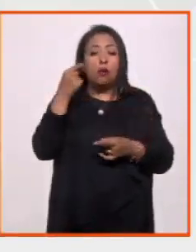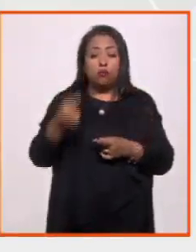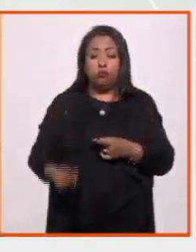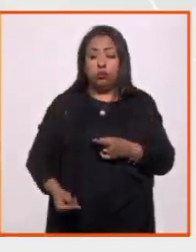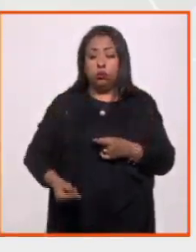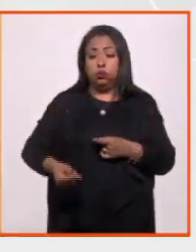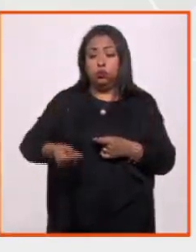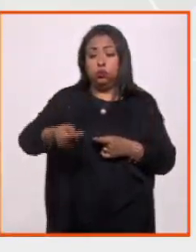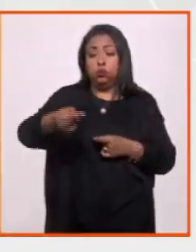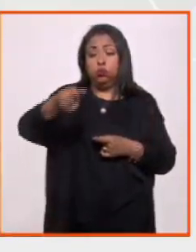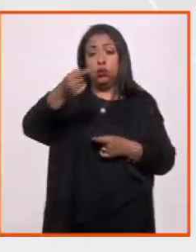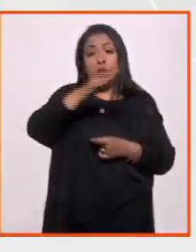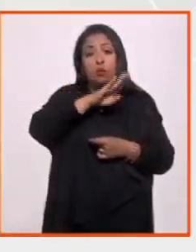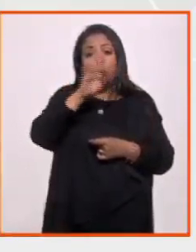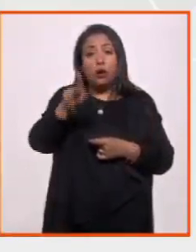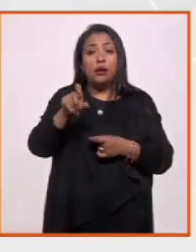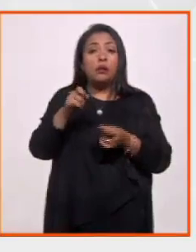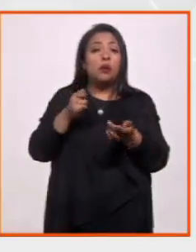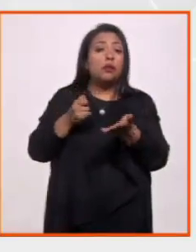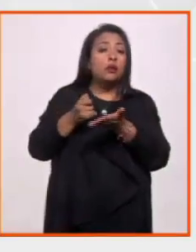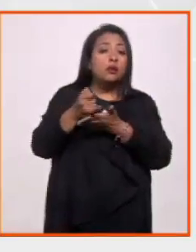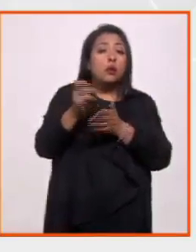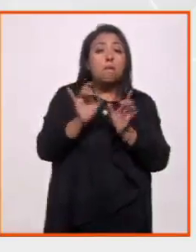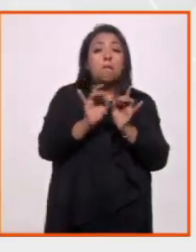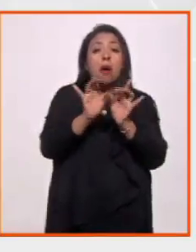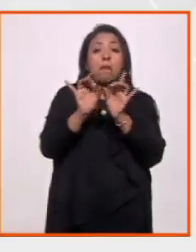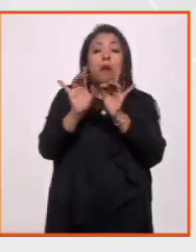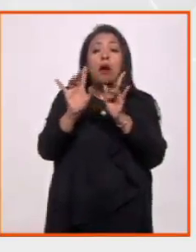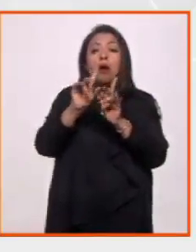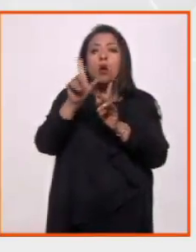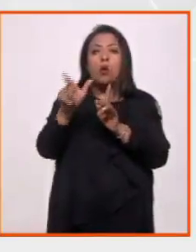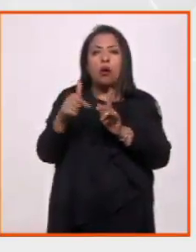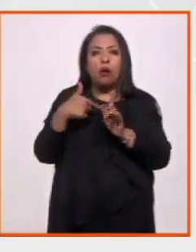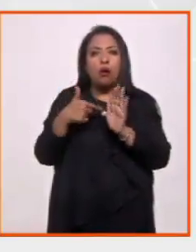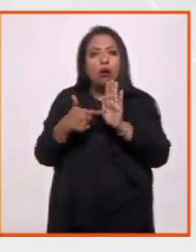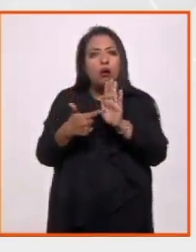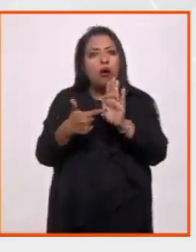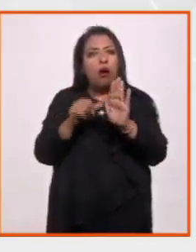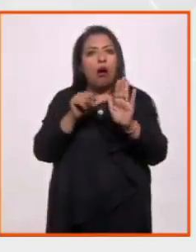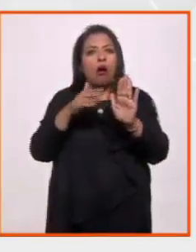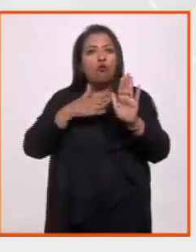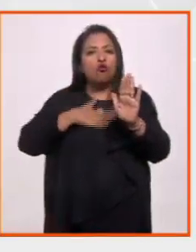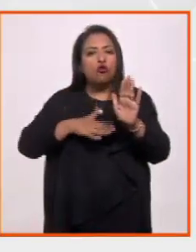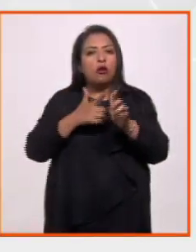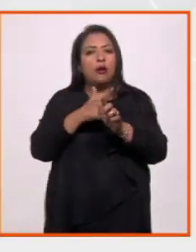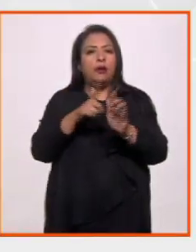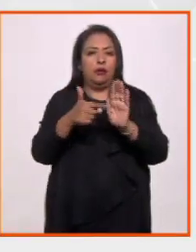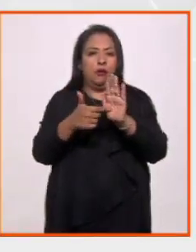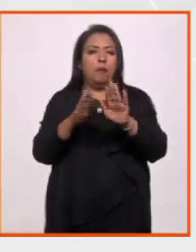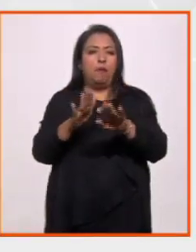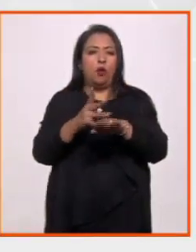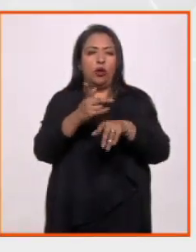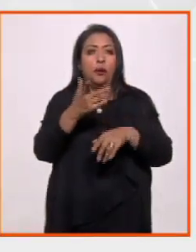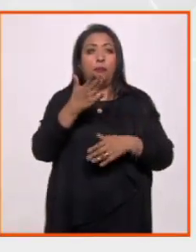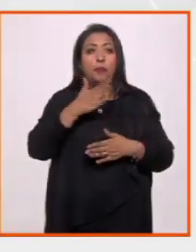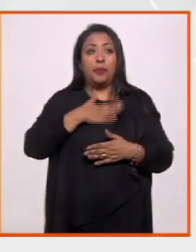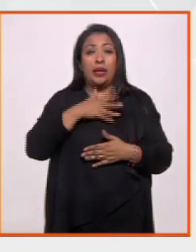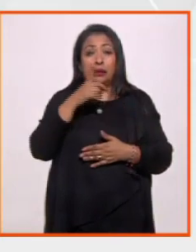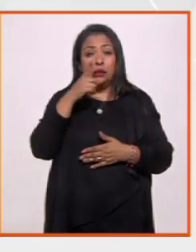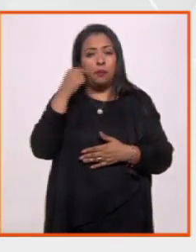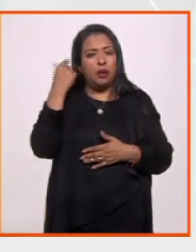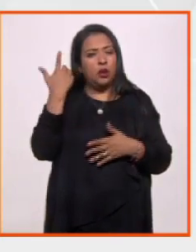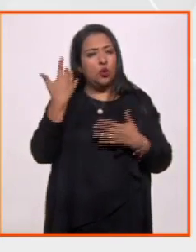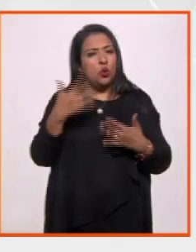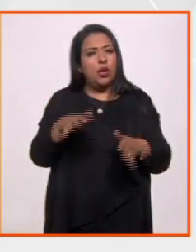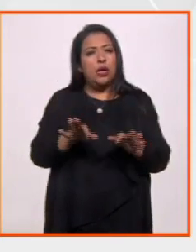así como las decisiones y circunstancias que lo llevaron a ser un referente de justicia y libertad. Para mí Zapata es una figura